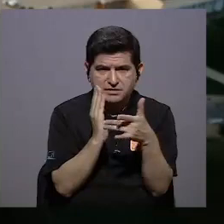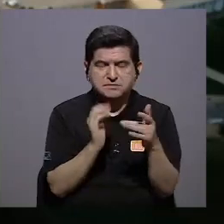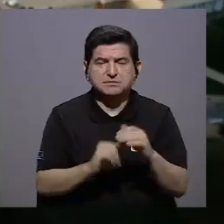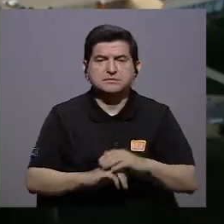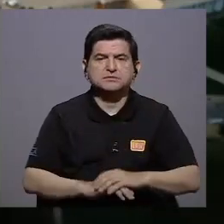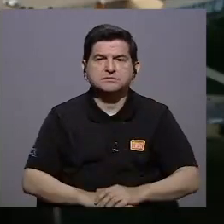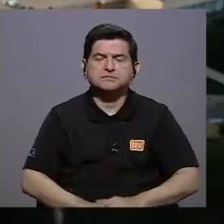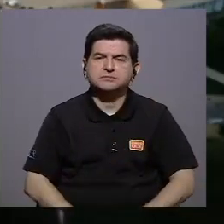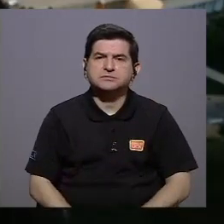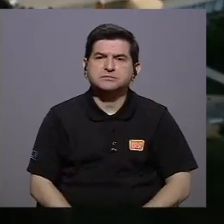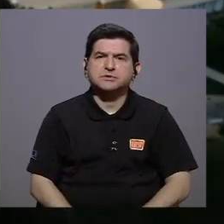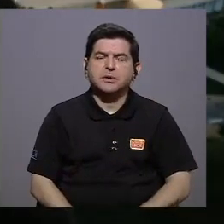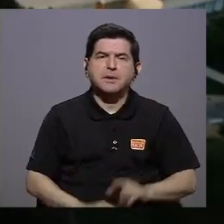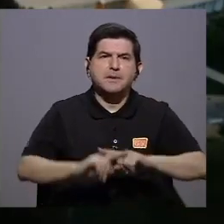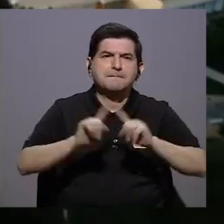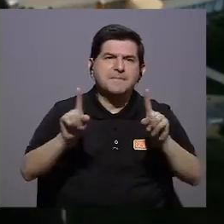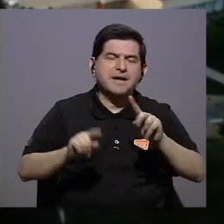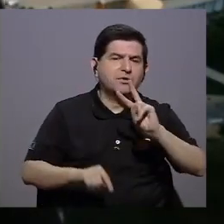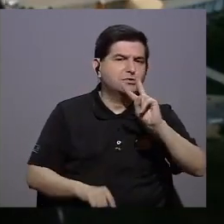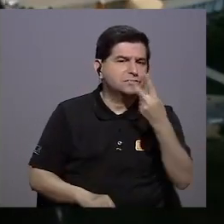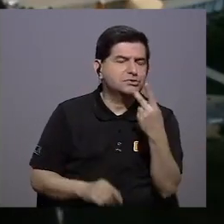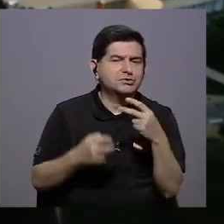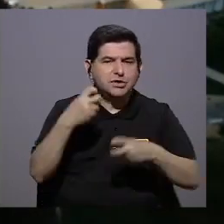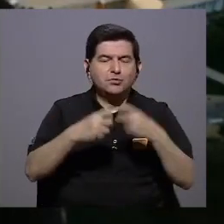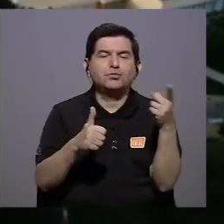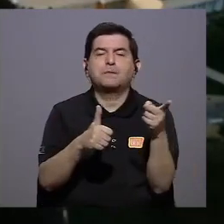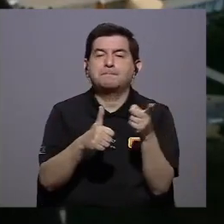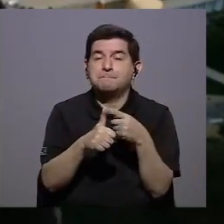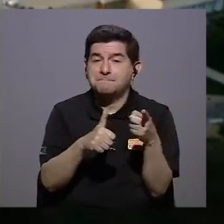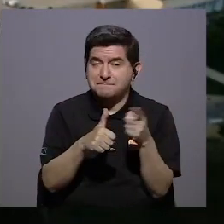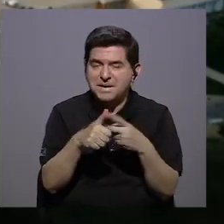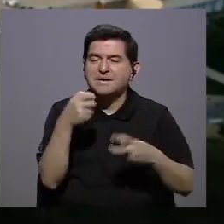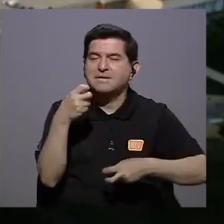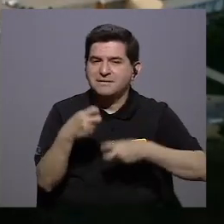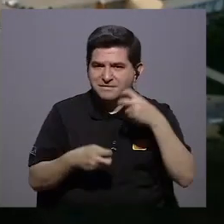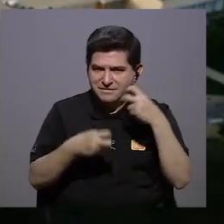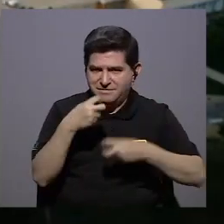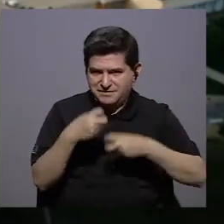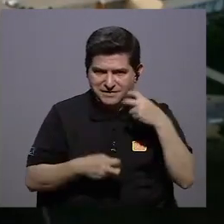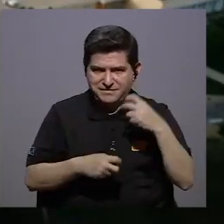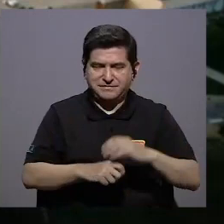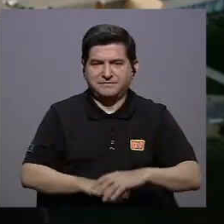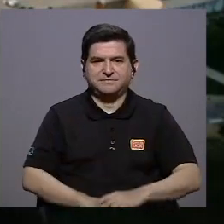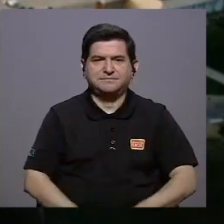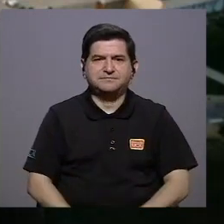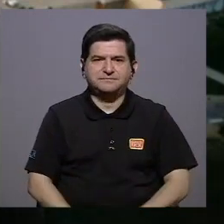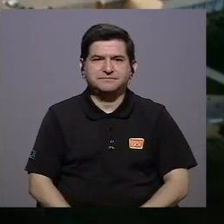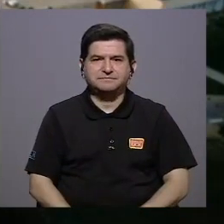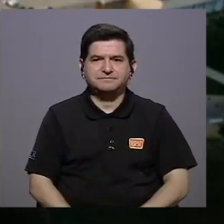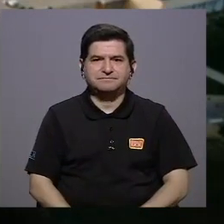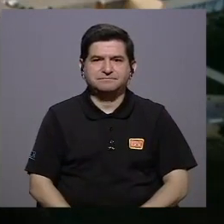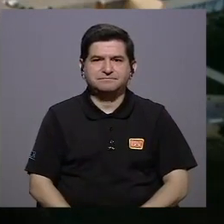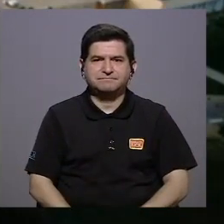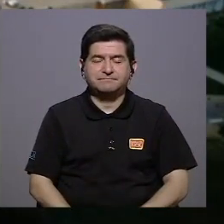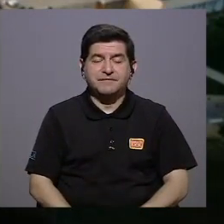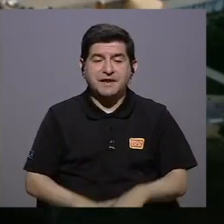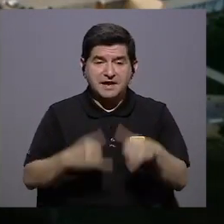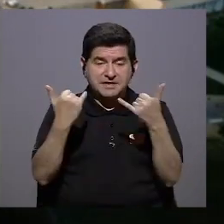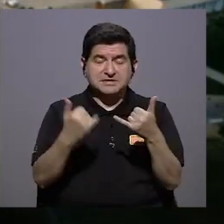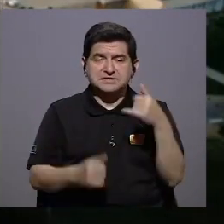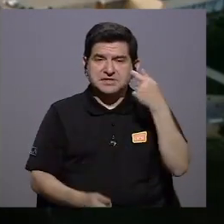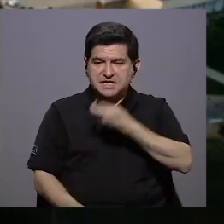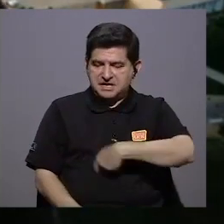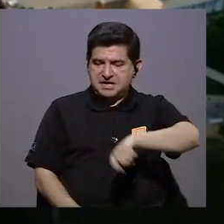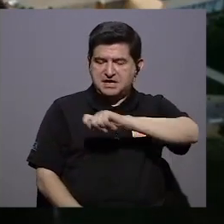es un segundo problema el primer problema que tenemos es que lo